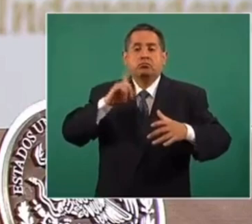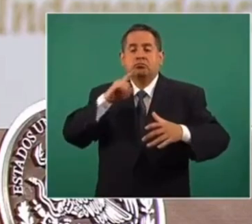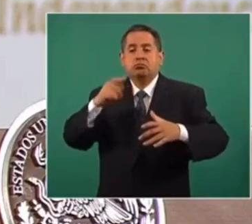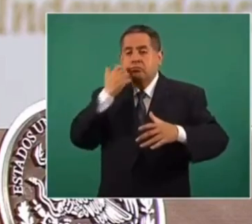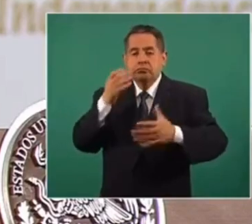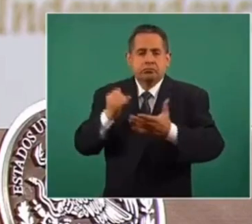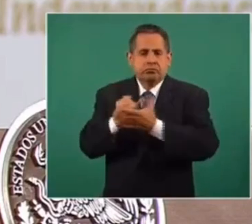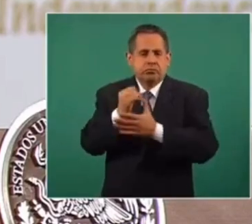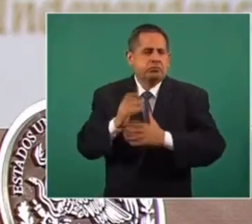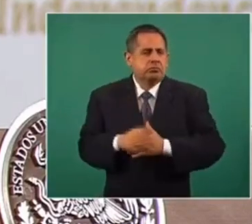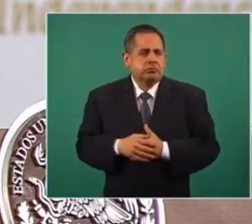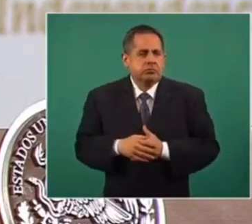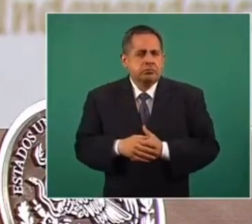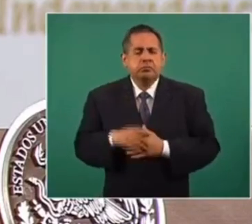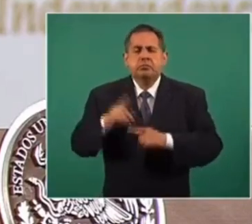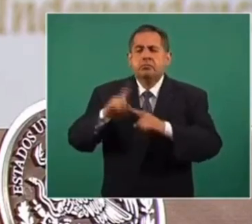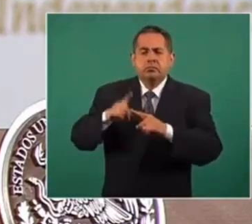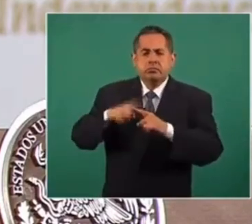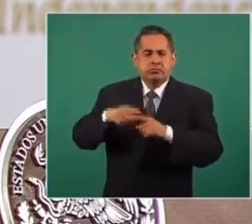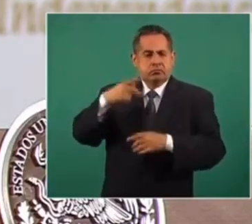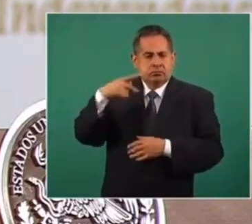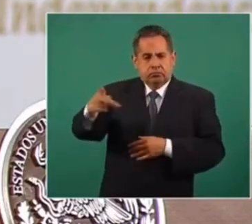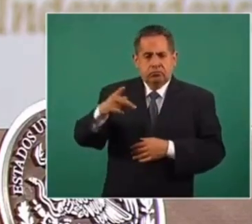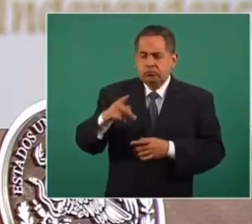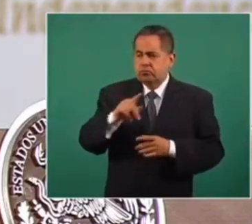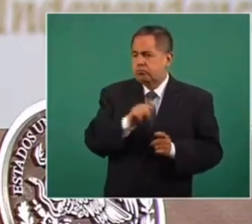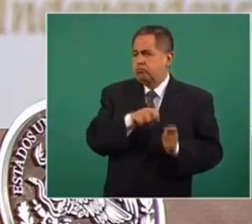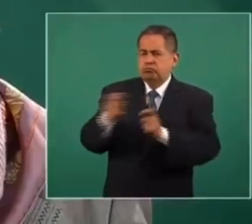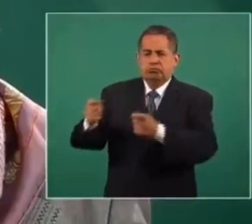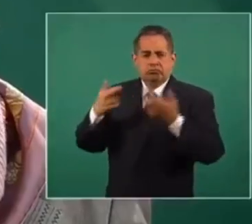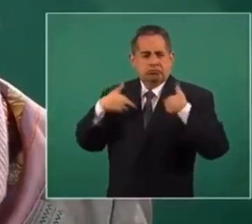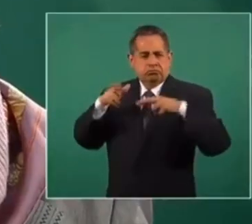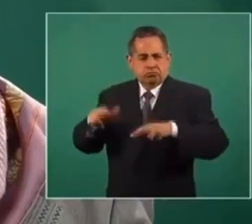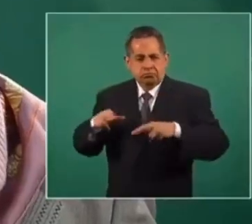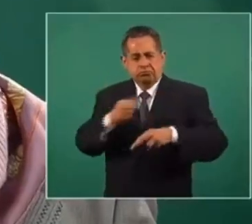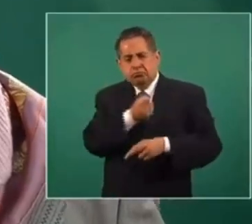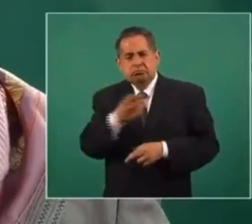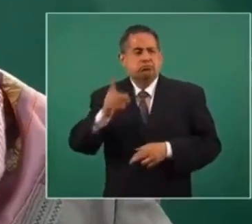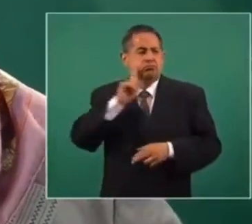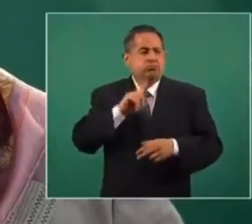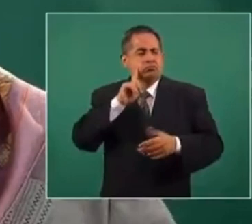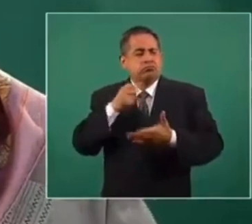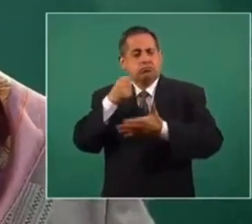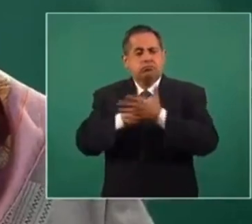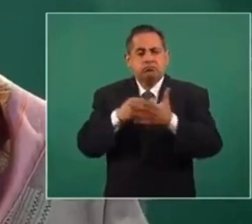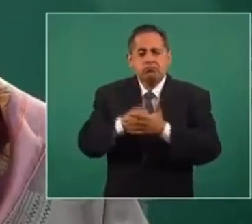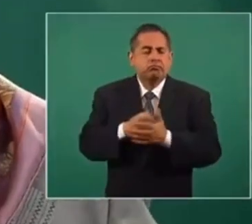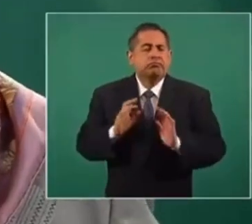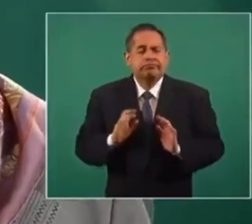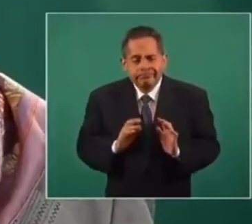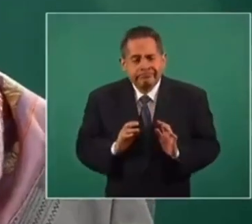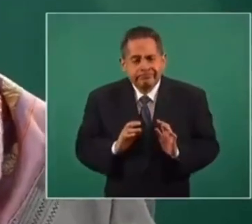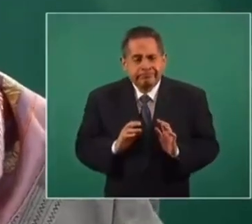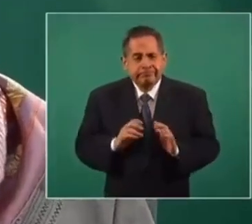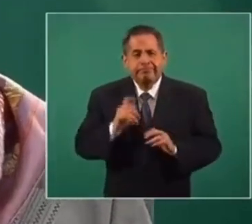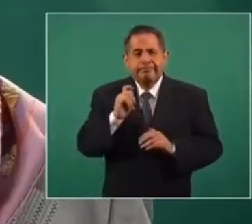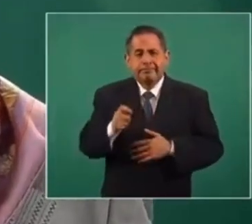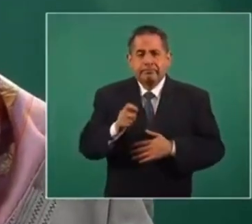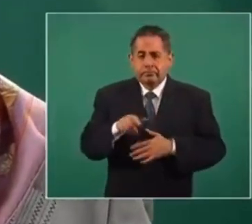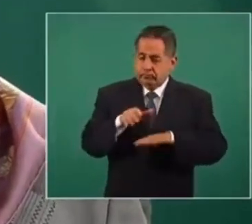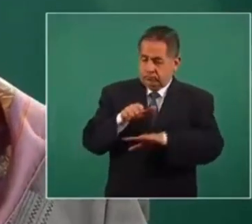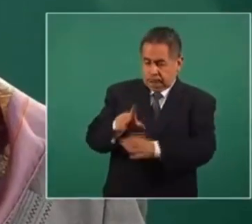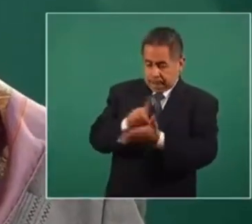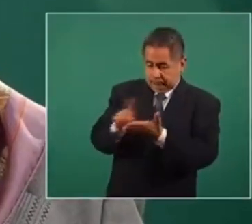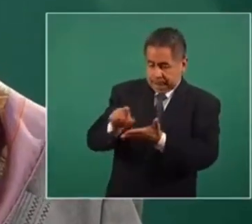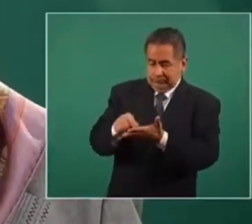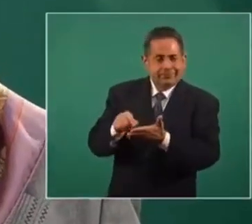las mujeres van a decidir, por supuesto, a través también de sus representantes y van a decidir las feministas, pero van a decidir no sobre los derechos,